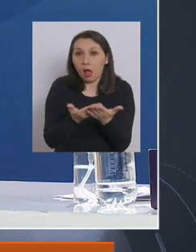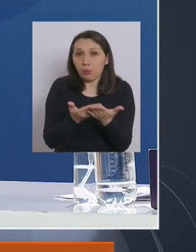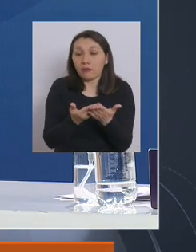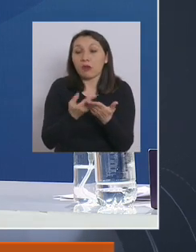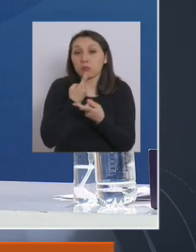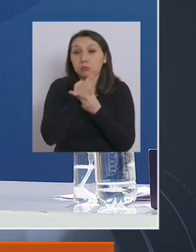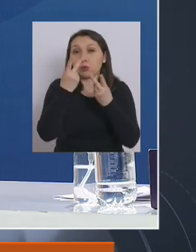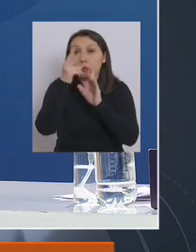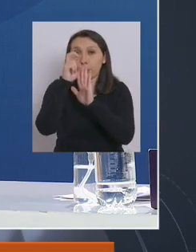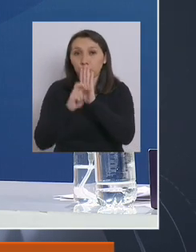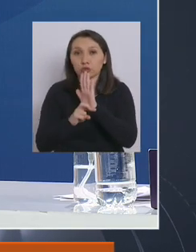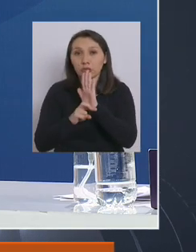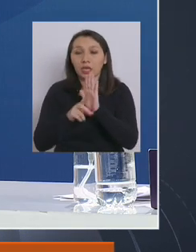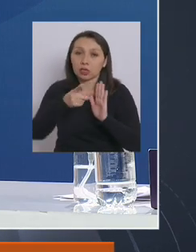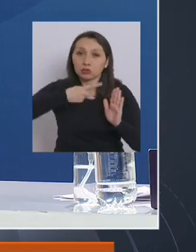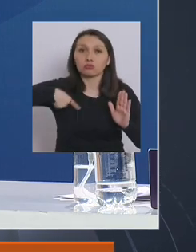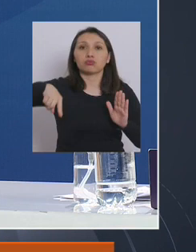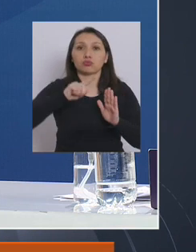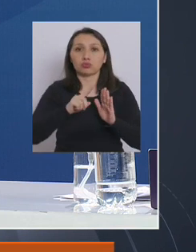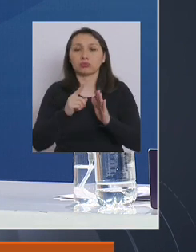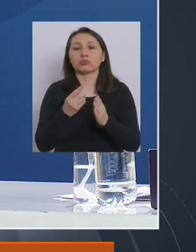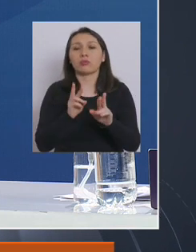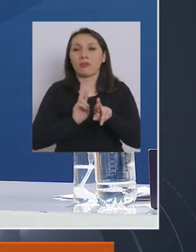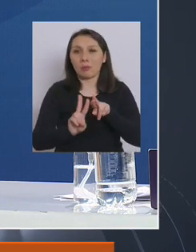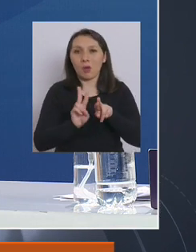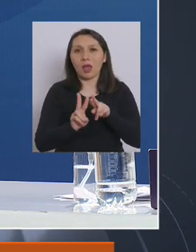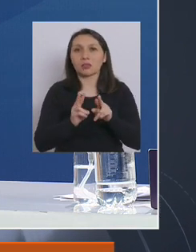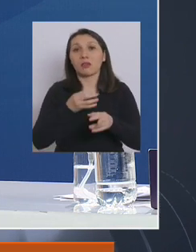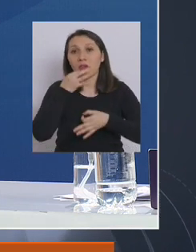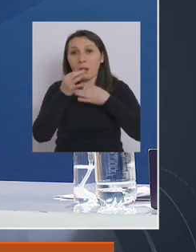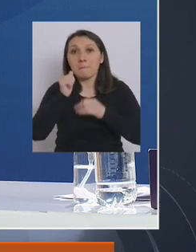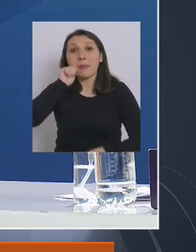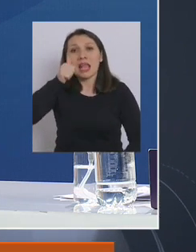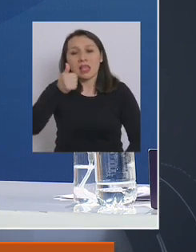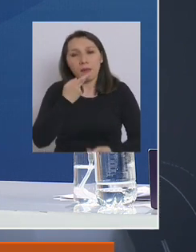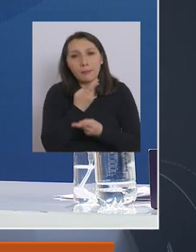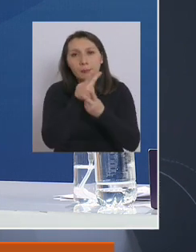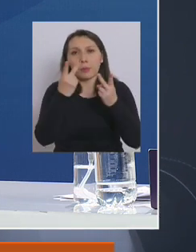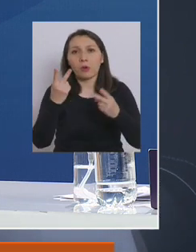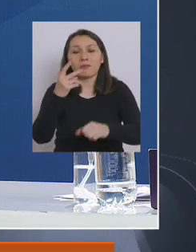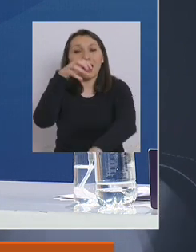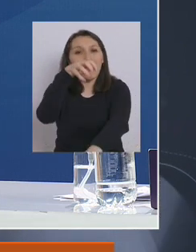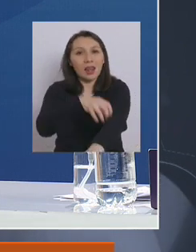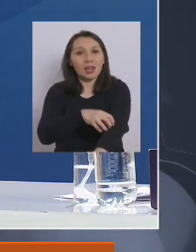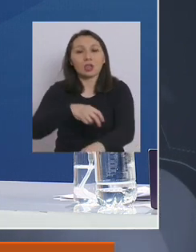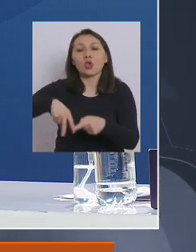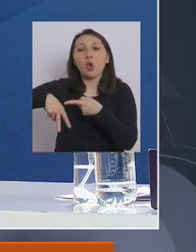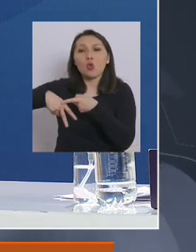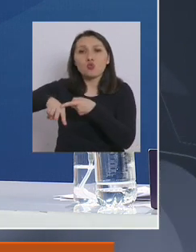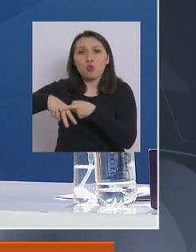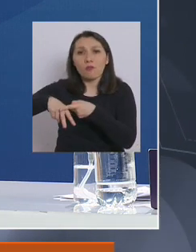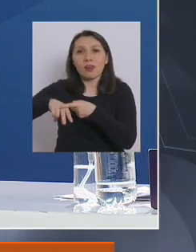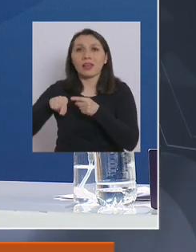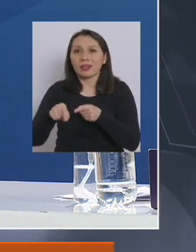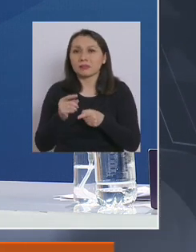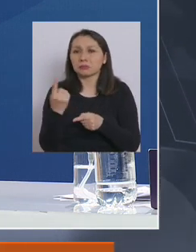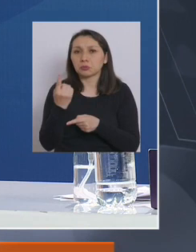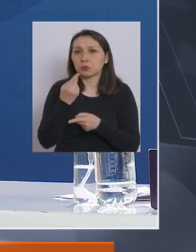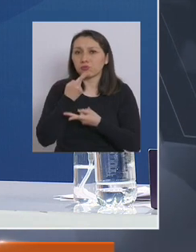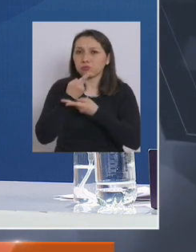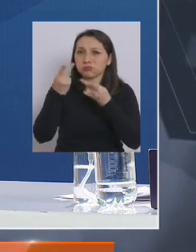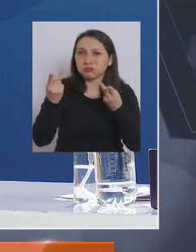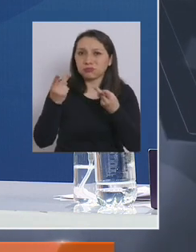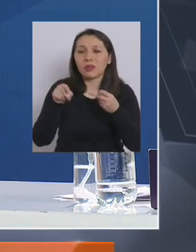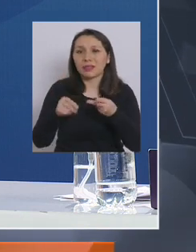un proyecto que vamos a entablar, que vamos a contar el día de mañana en la región de Ñuble, donde no solamente vamos a